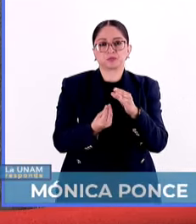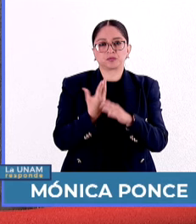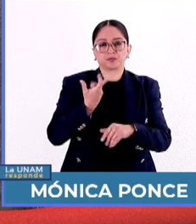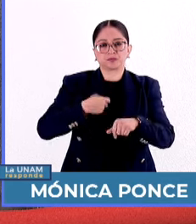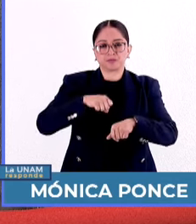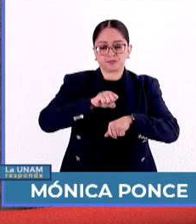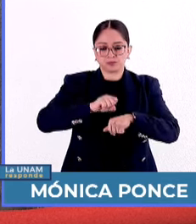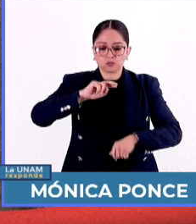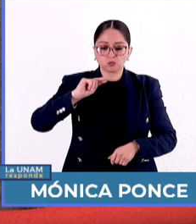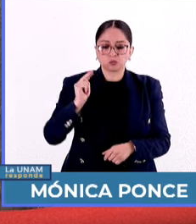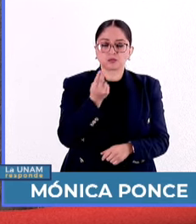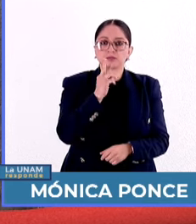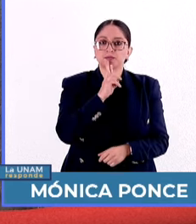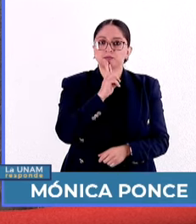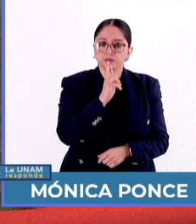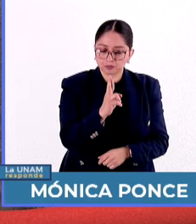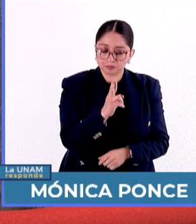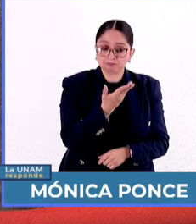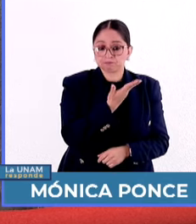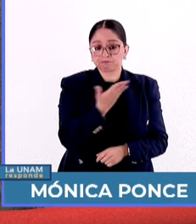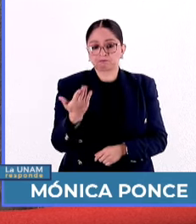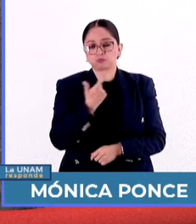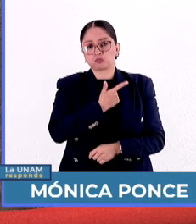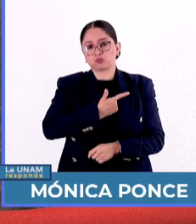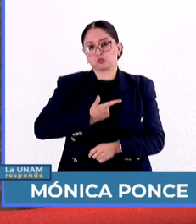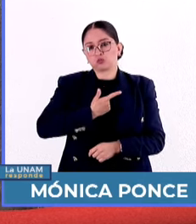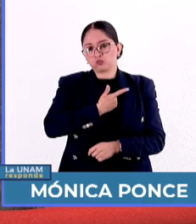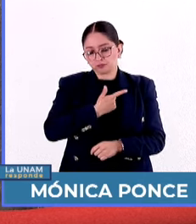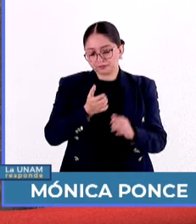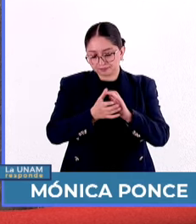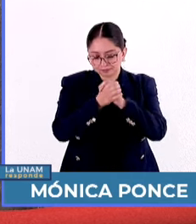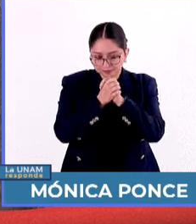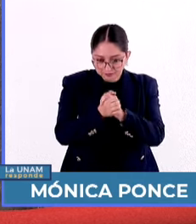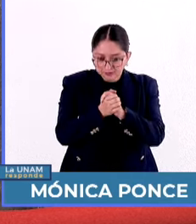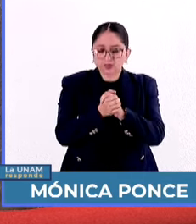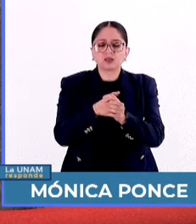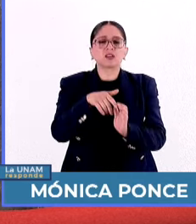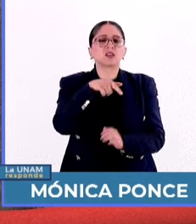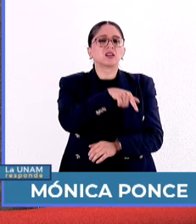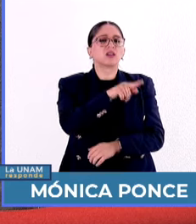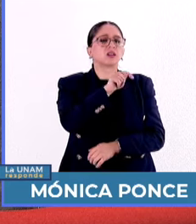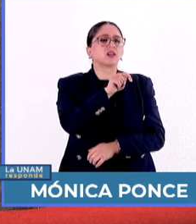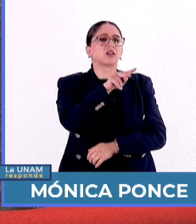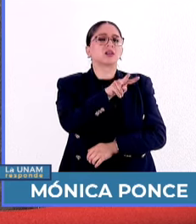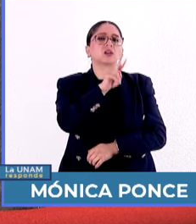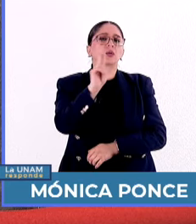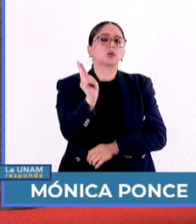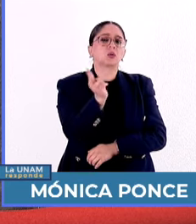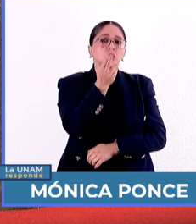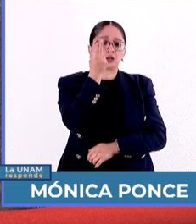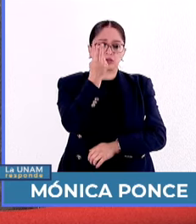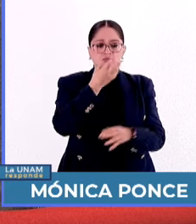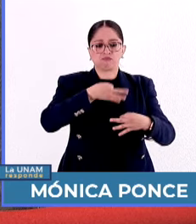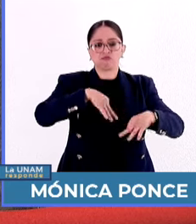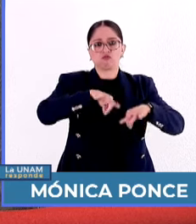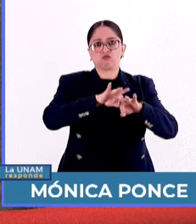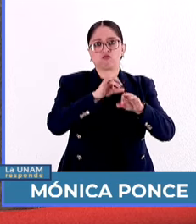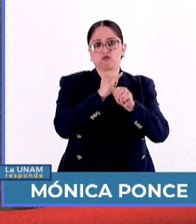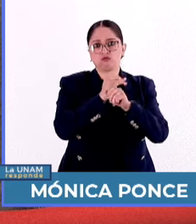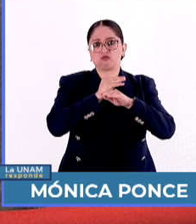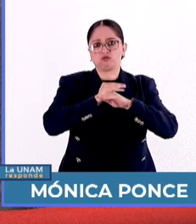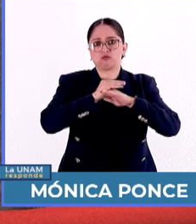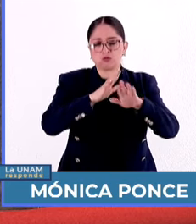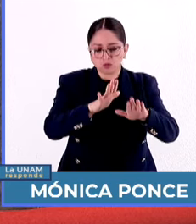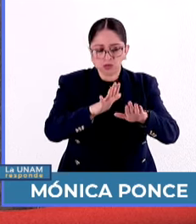en el programa informativo de TVUNAM, en el que tenemos pues el interés de compartir tanto